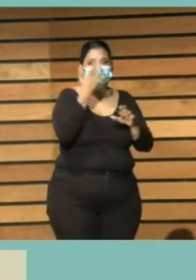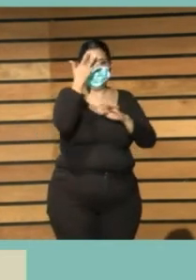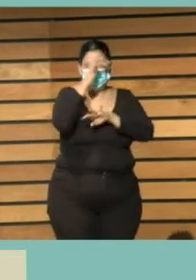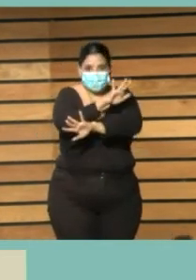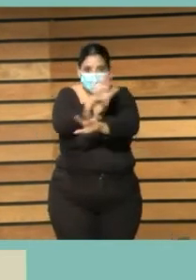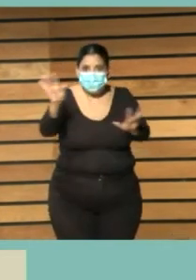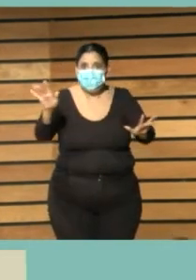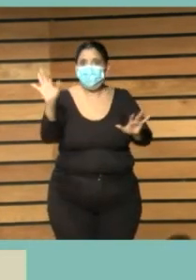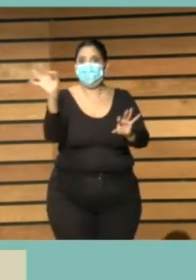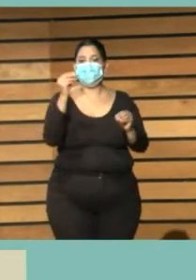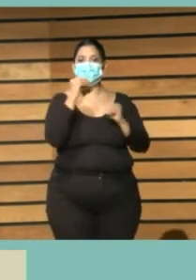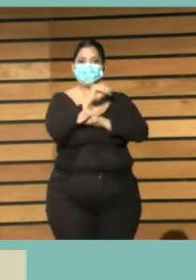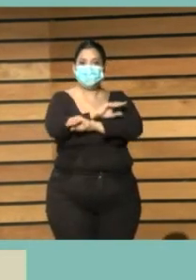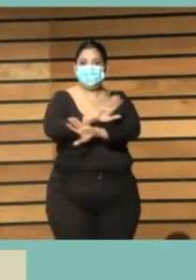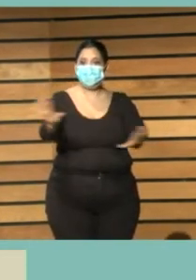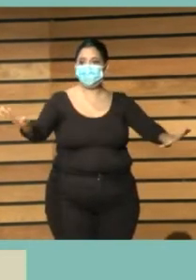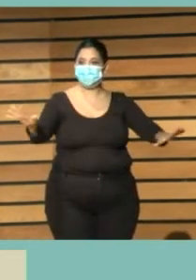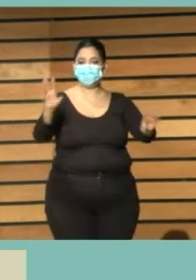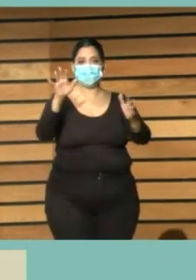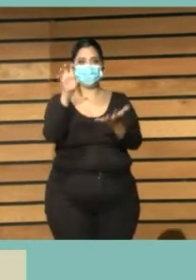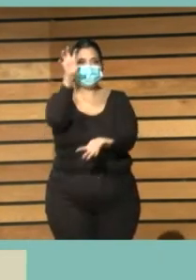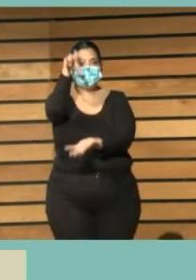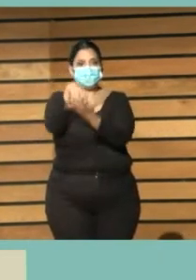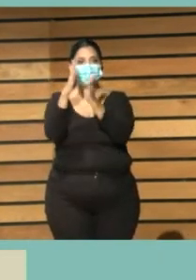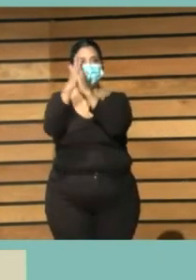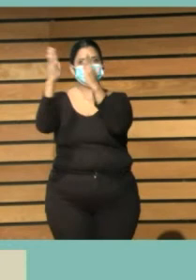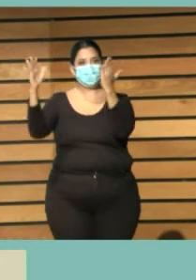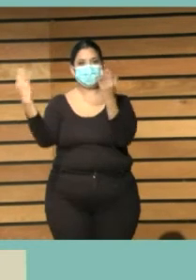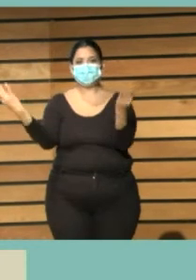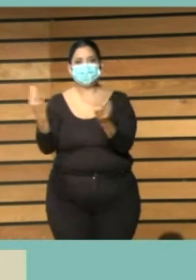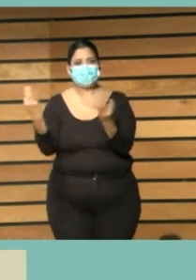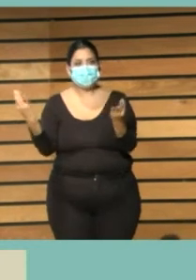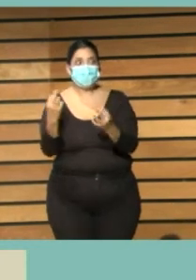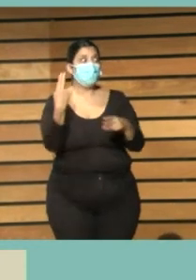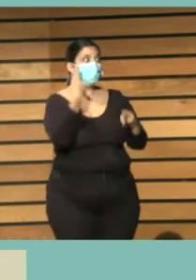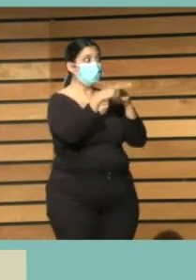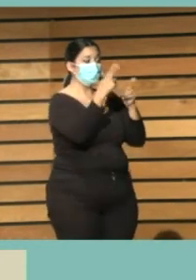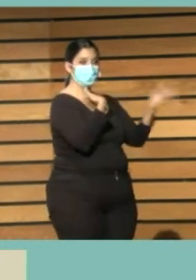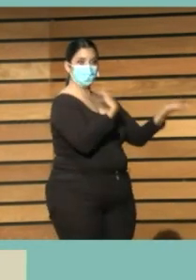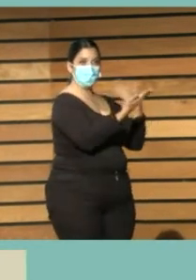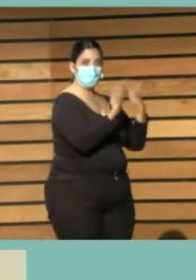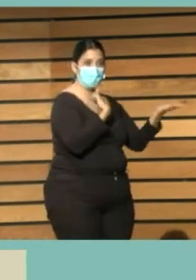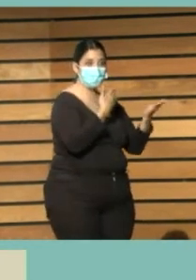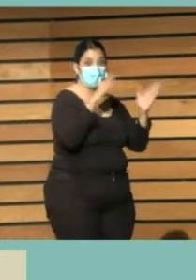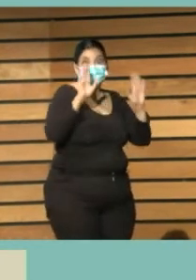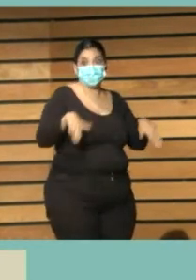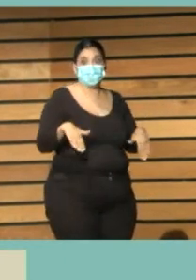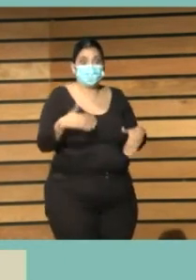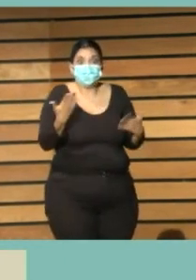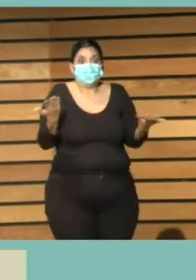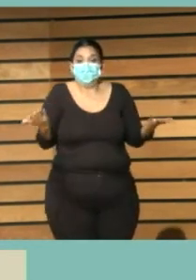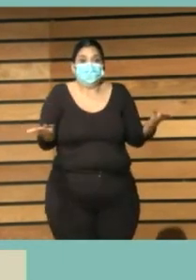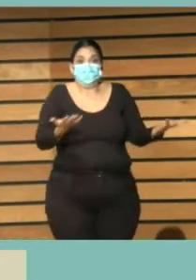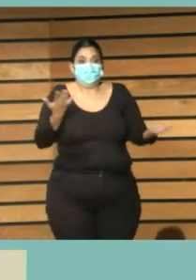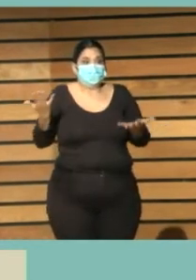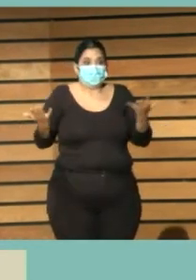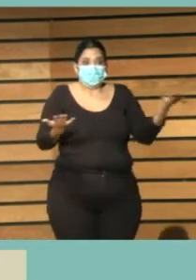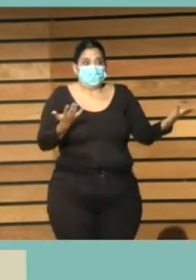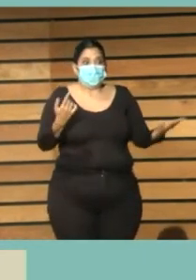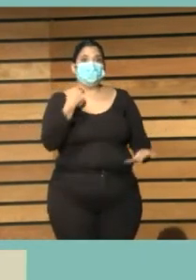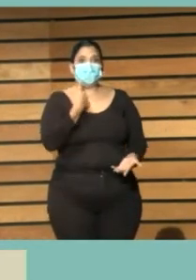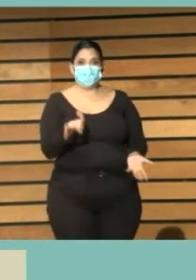difusión de lo que la biblioteca es de convencer al político de lo que la biblioteca es etcétera etcétera no sé preguntas